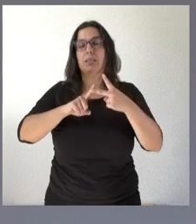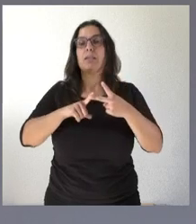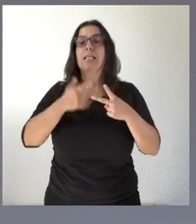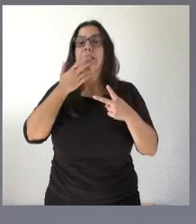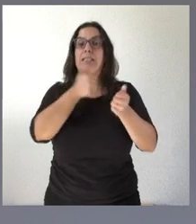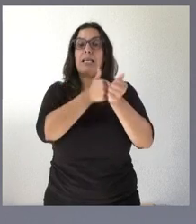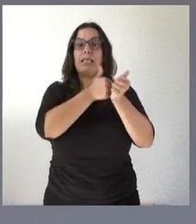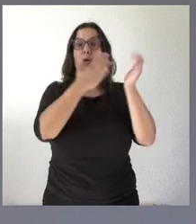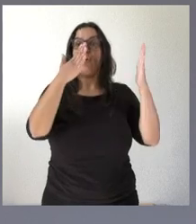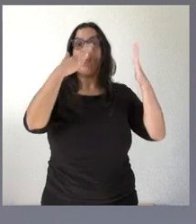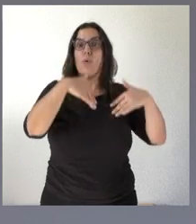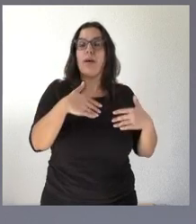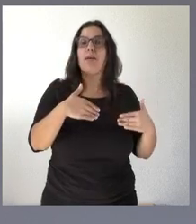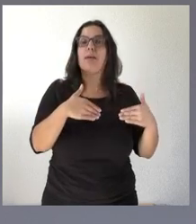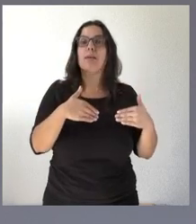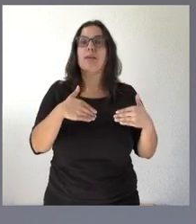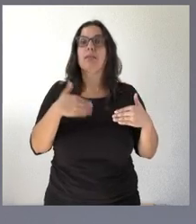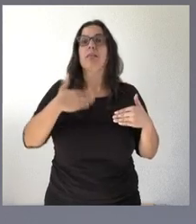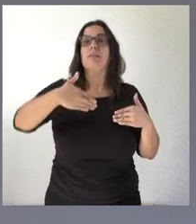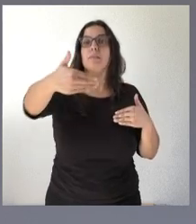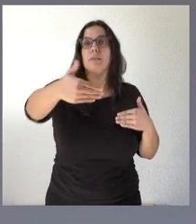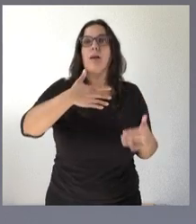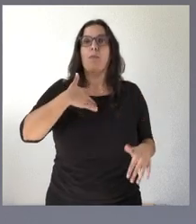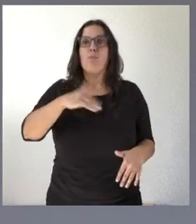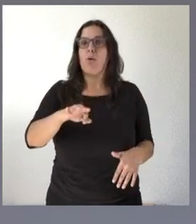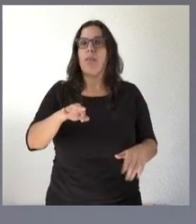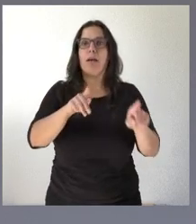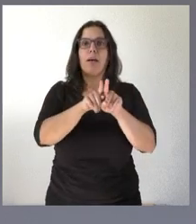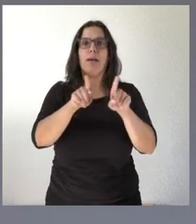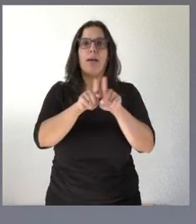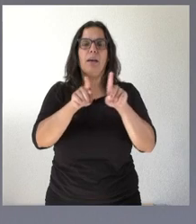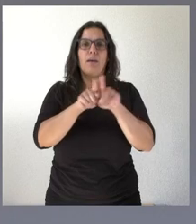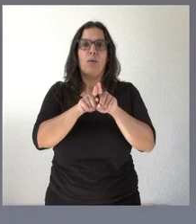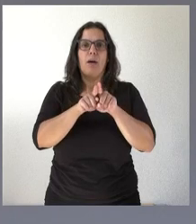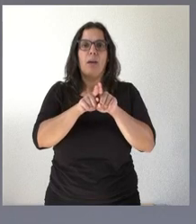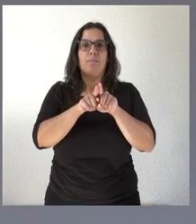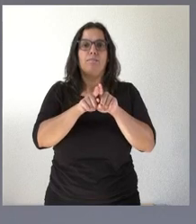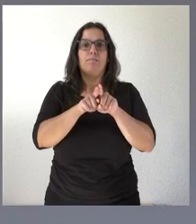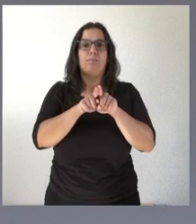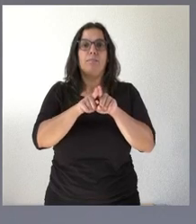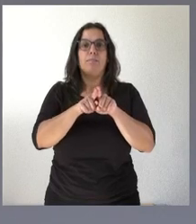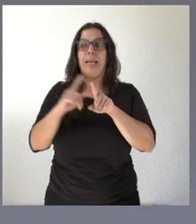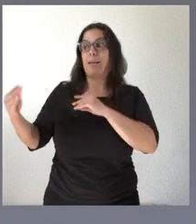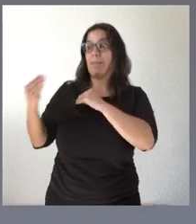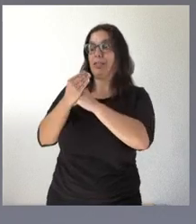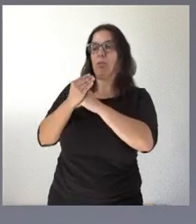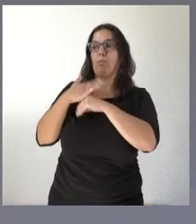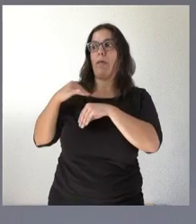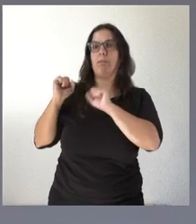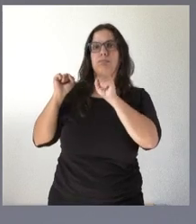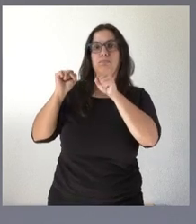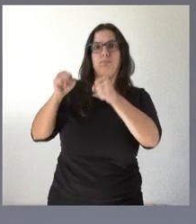secretarios en un momento determinado que se pueda ralentizar la llegada de posibles inversiones por eso